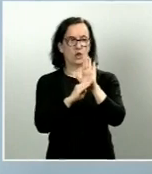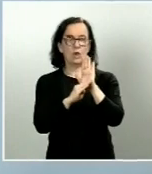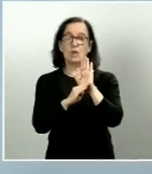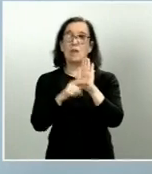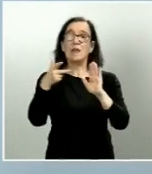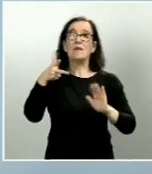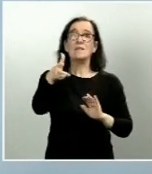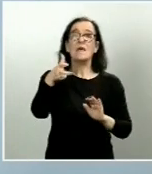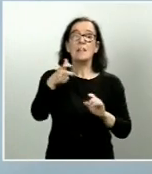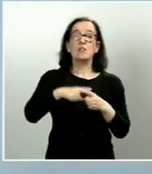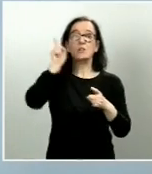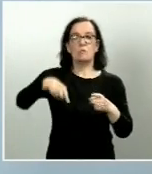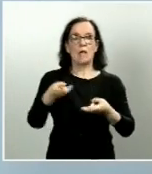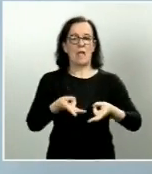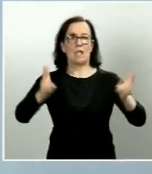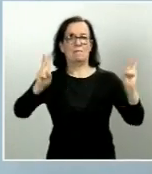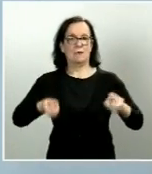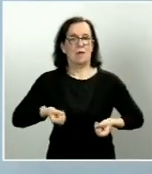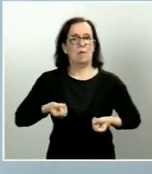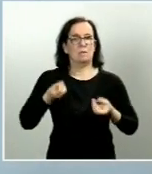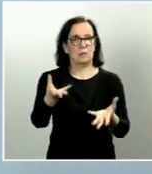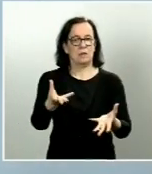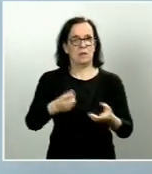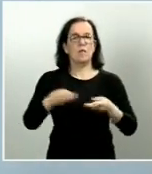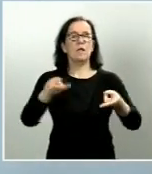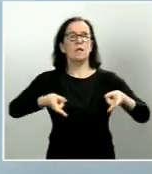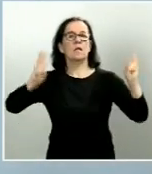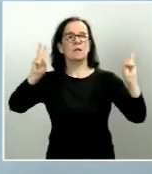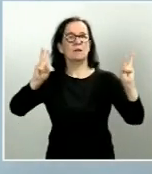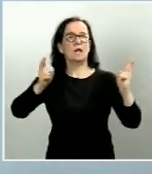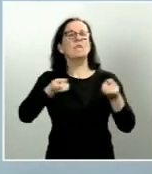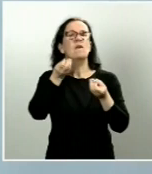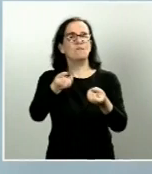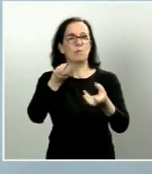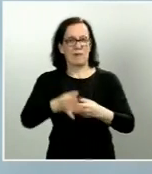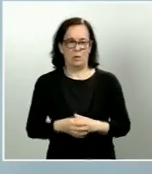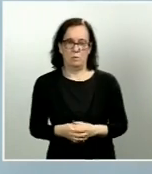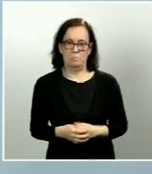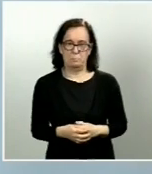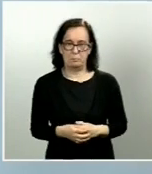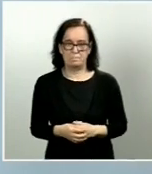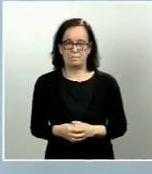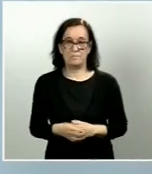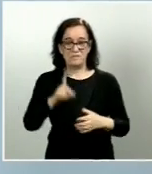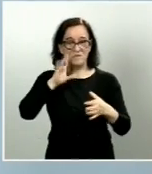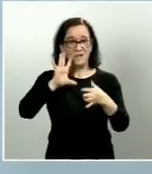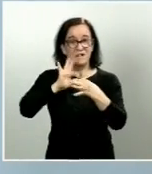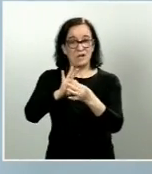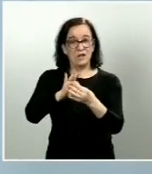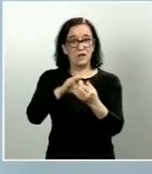se encuentran la libertad de expresión y la libertad de información. Y en relación con el documento,